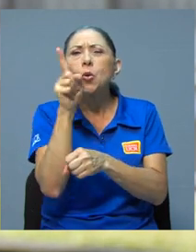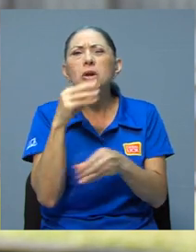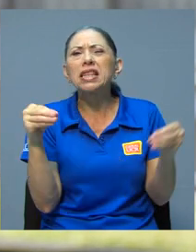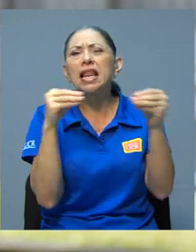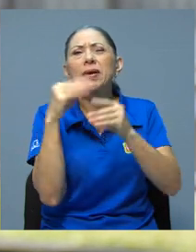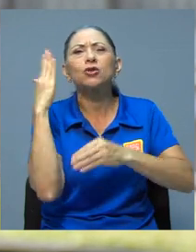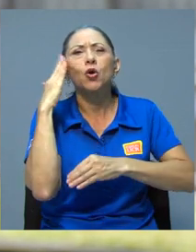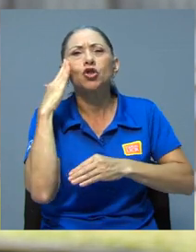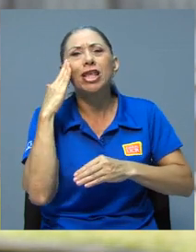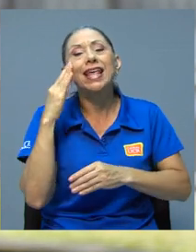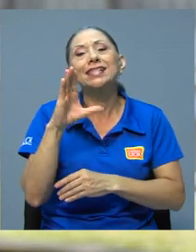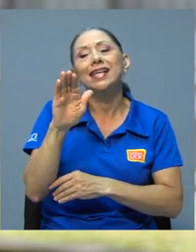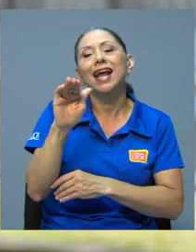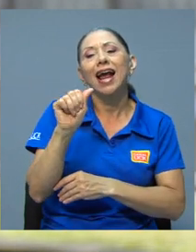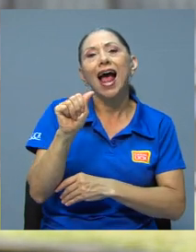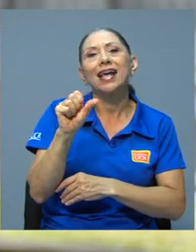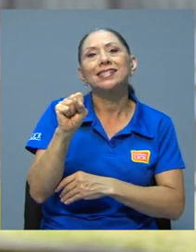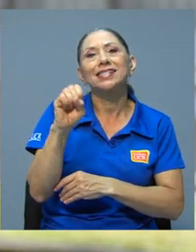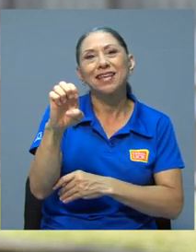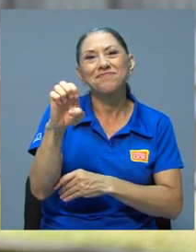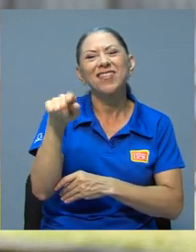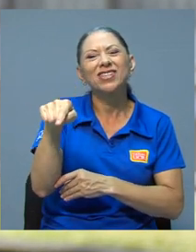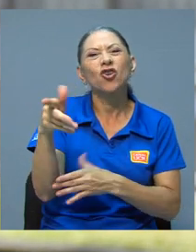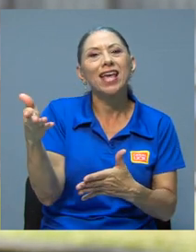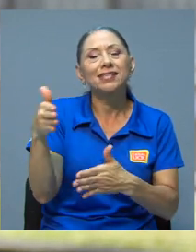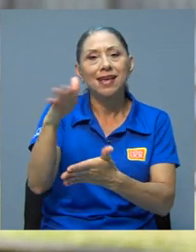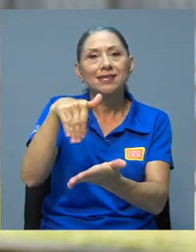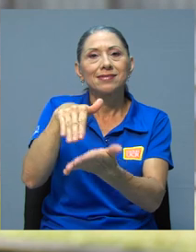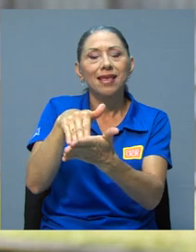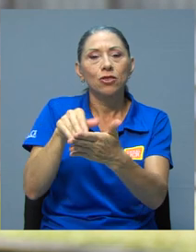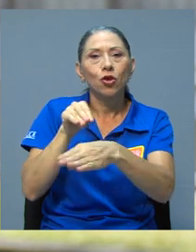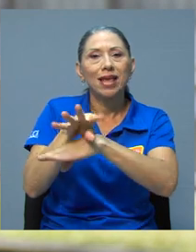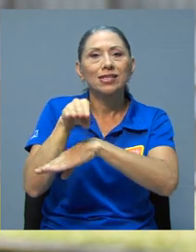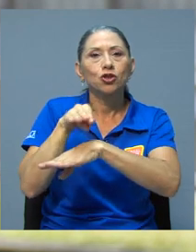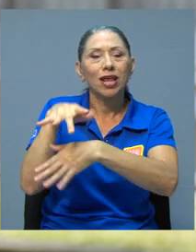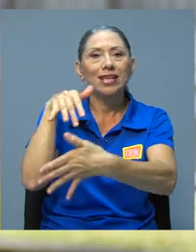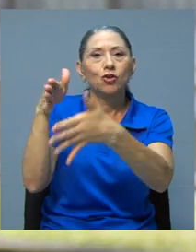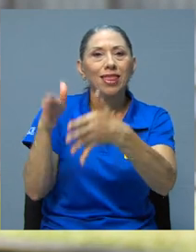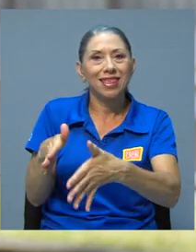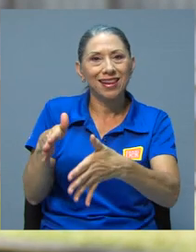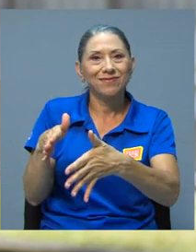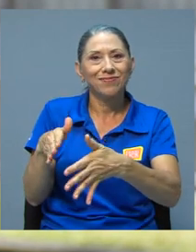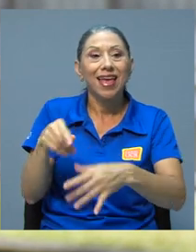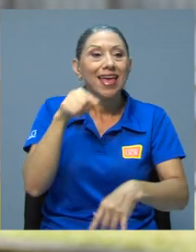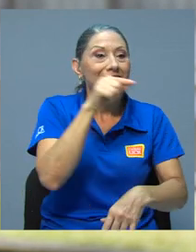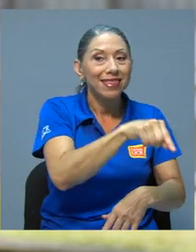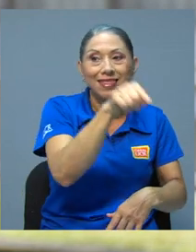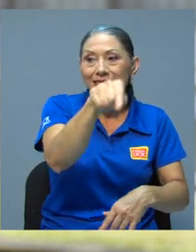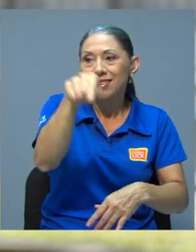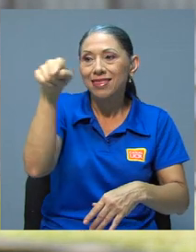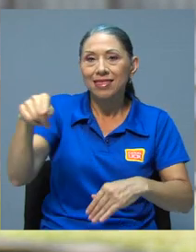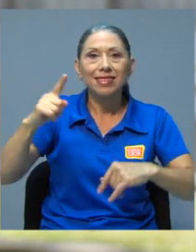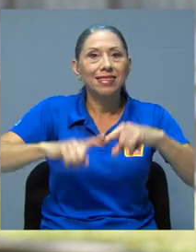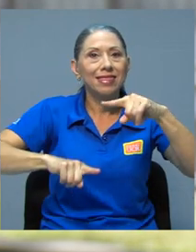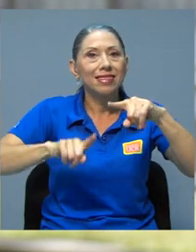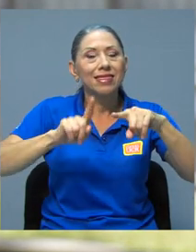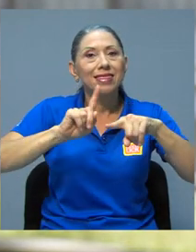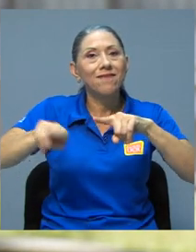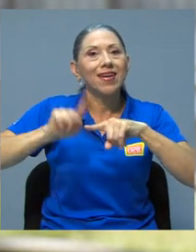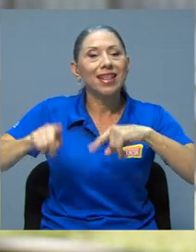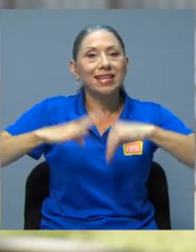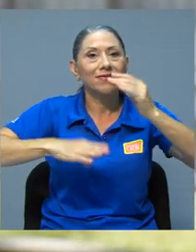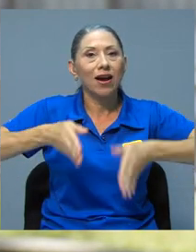conocidas probablemente son los CASES, los Centros de Asesoría Estudiantil, que están ubicados en las diferentes facultades de la